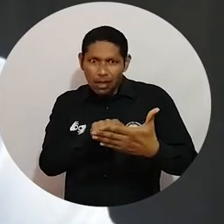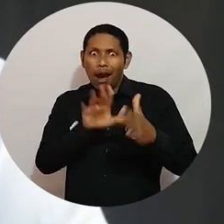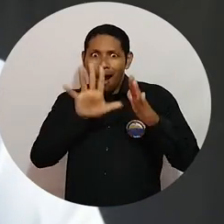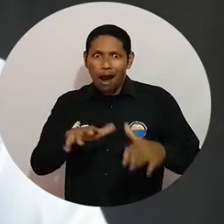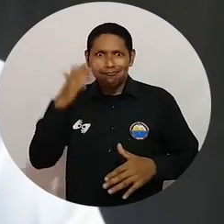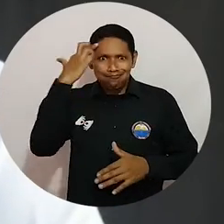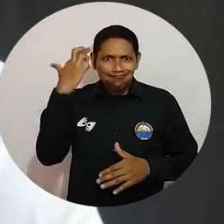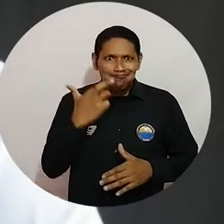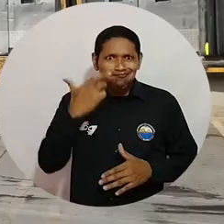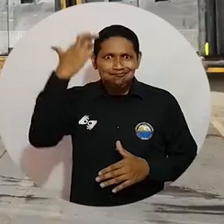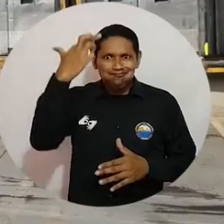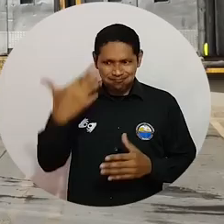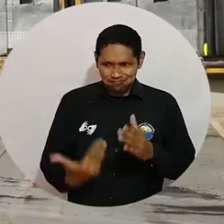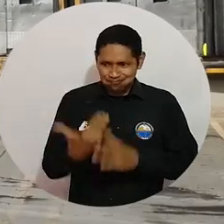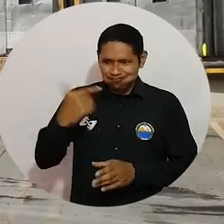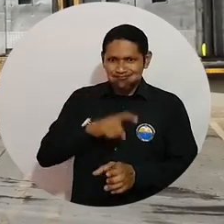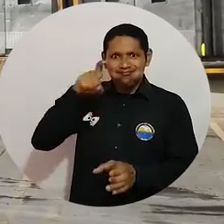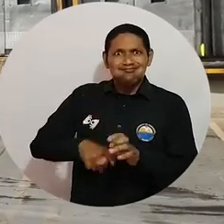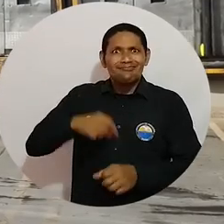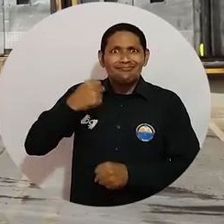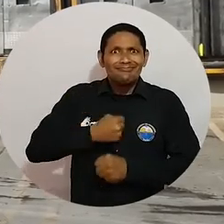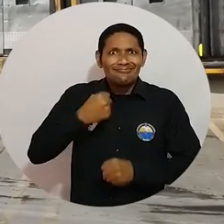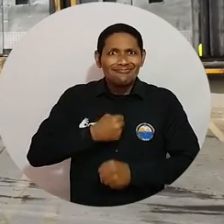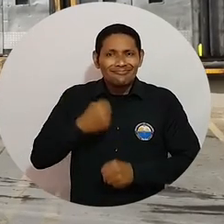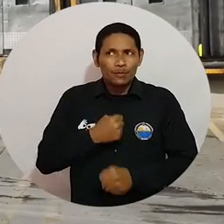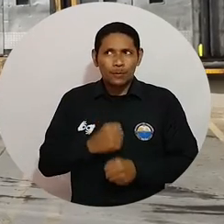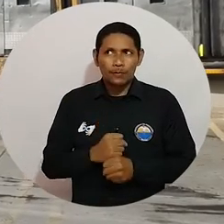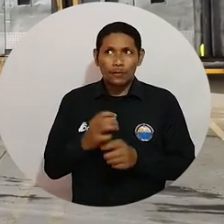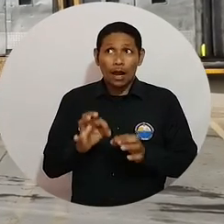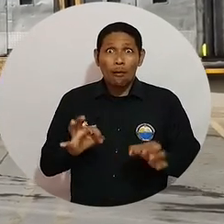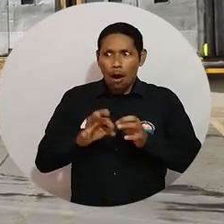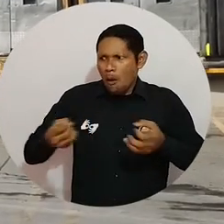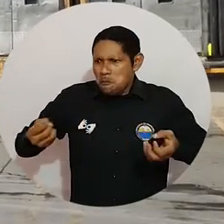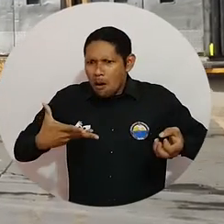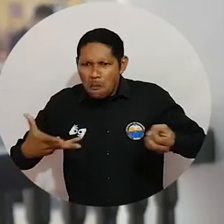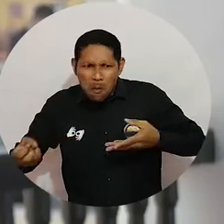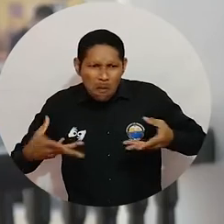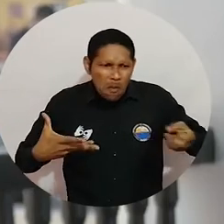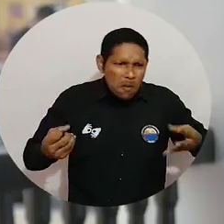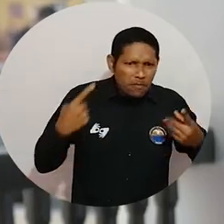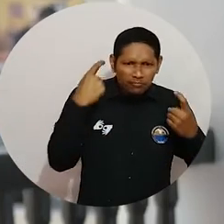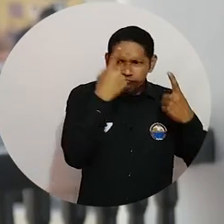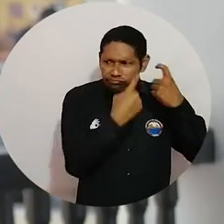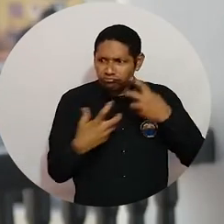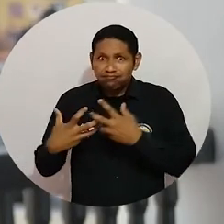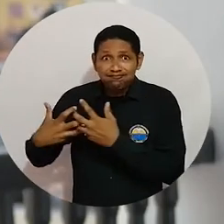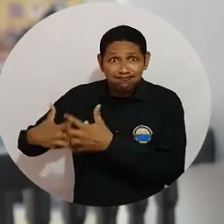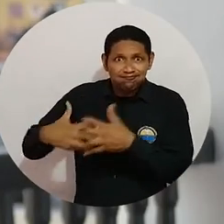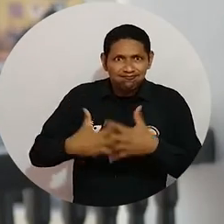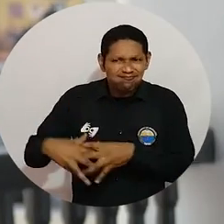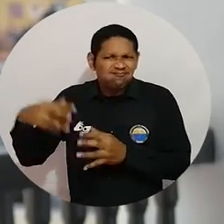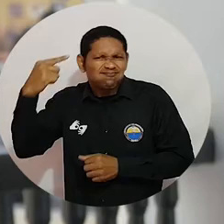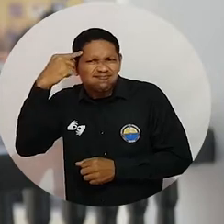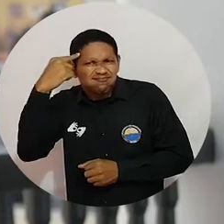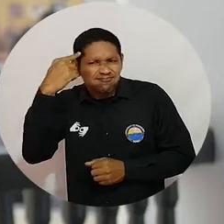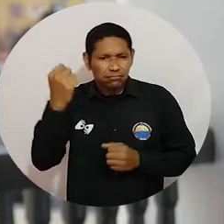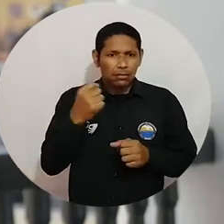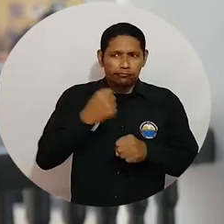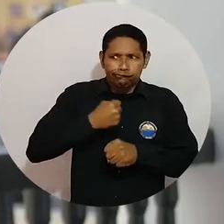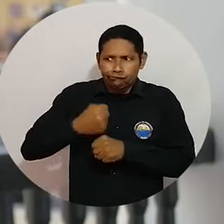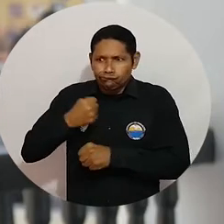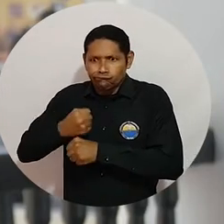fortalezas que están presentando los profesionales para enfrentarse al mundo laboral. Estamos retroalimentándonos de lo que piensan